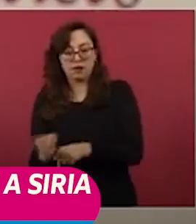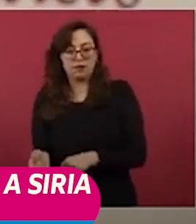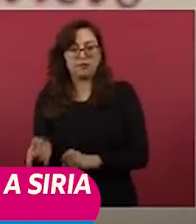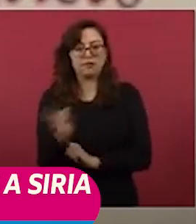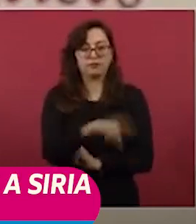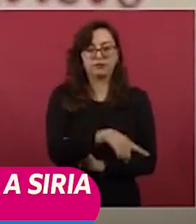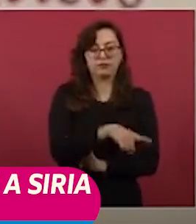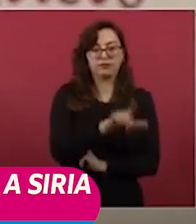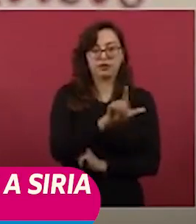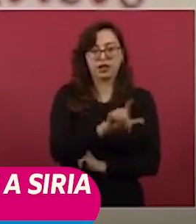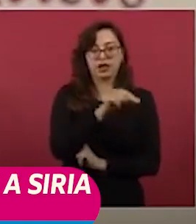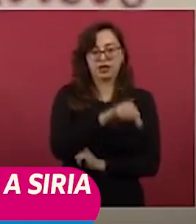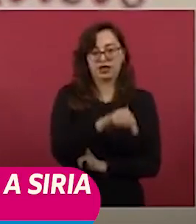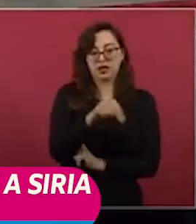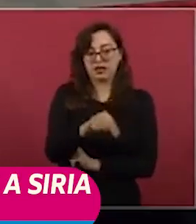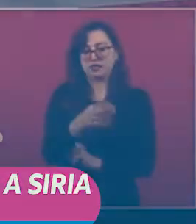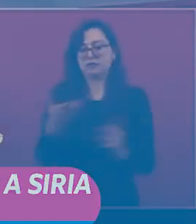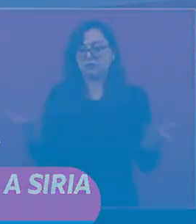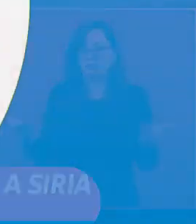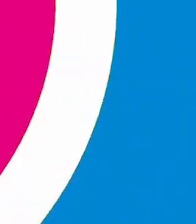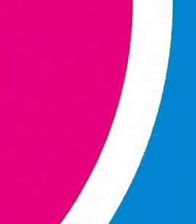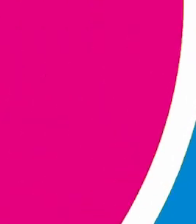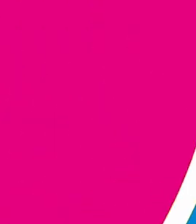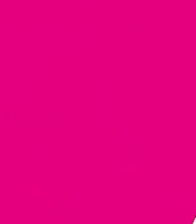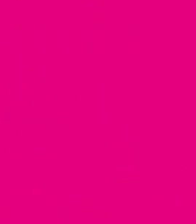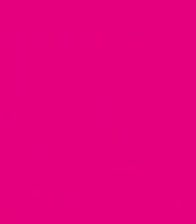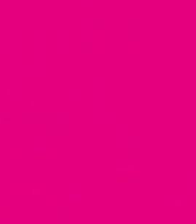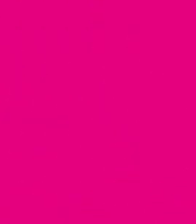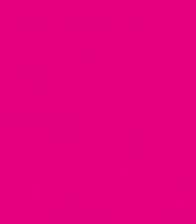ELN. Muchas gracias. Gracias.